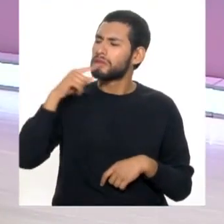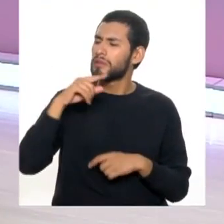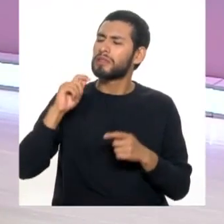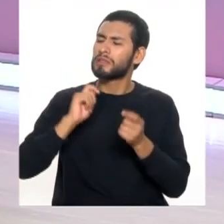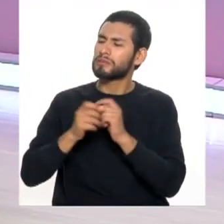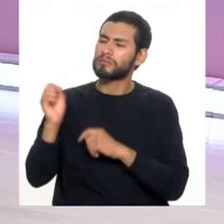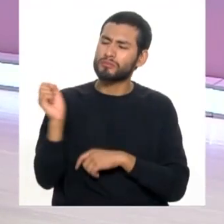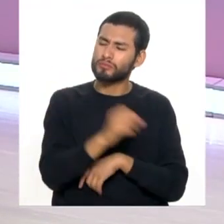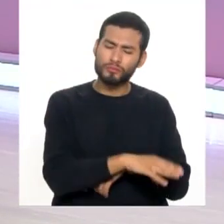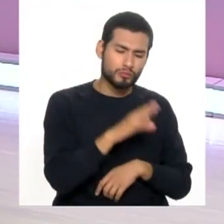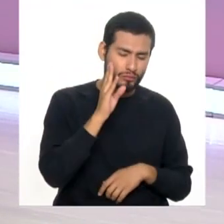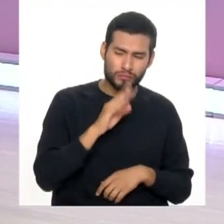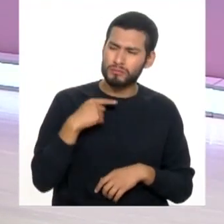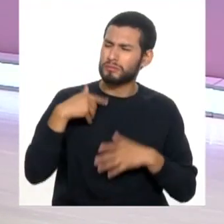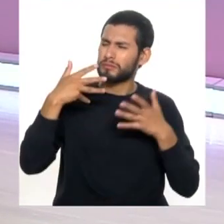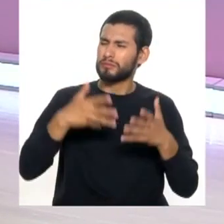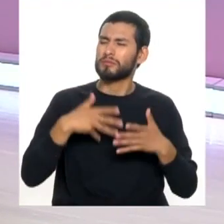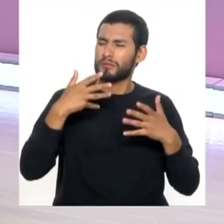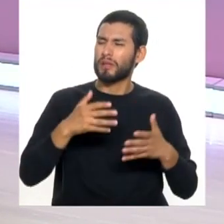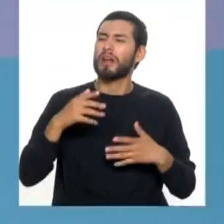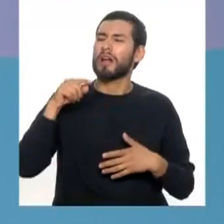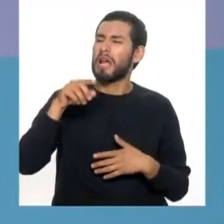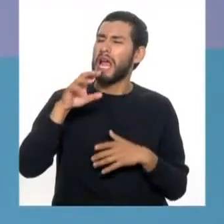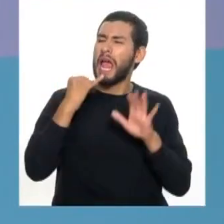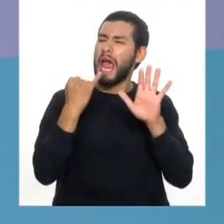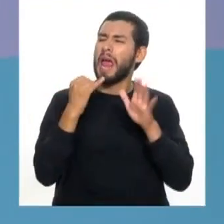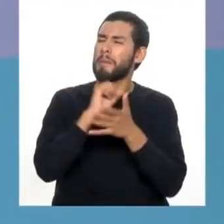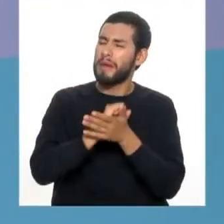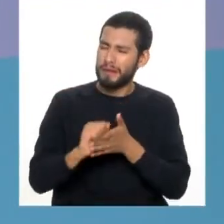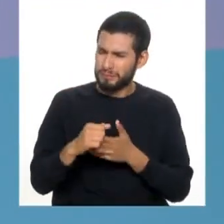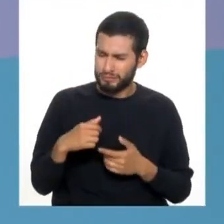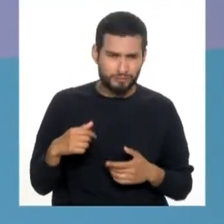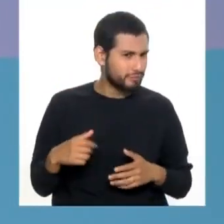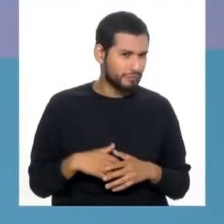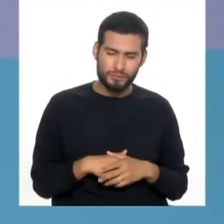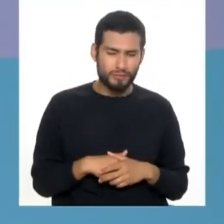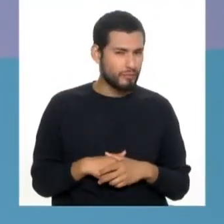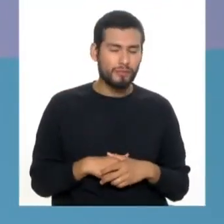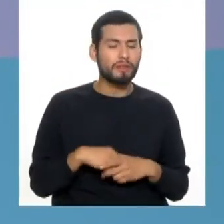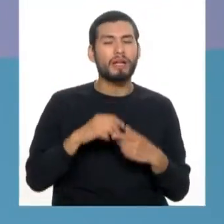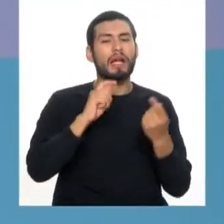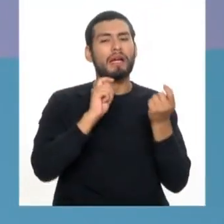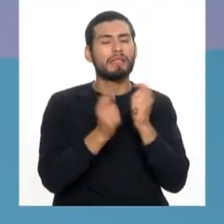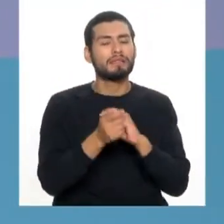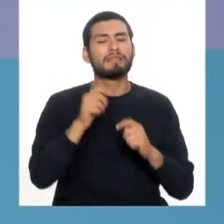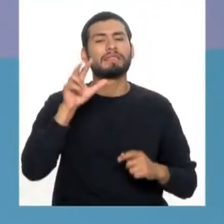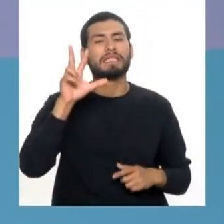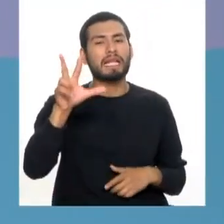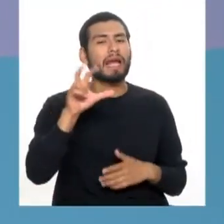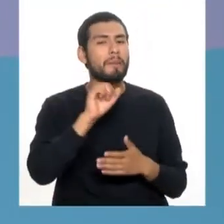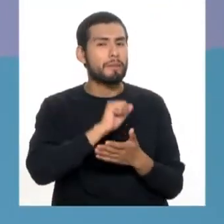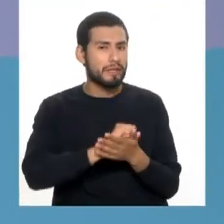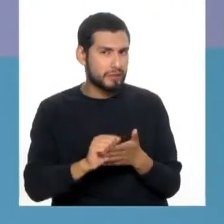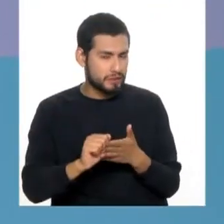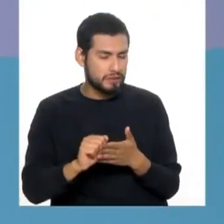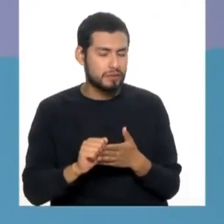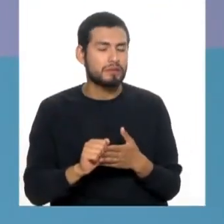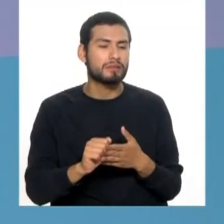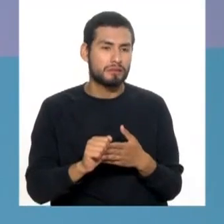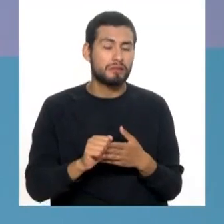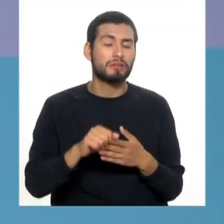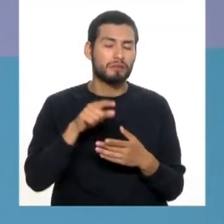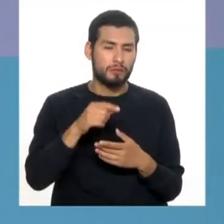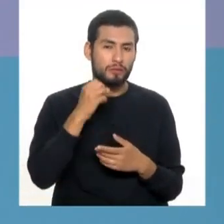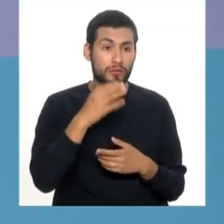veces vienen con medio año el cepillo. Le tienen cariño al cepillo. No, le guardan cariño. El cepillo tiene que cambiarlo cada tres meses. Eso es lo ideal. Y si tenemos un